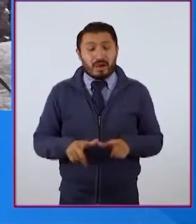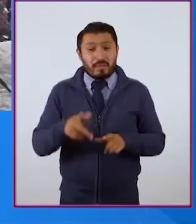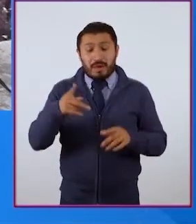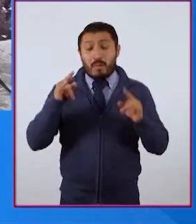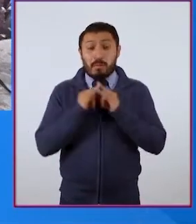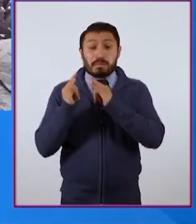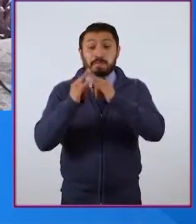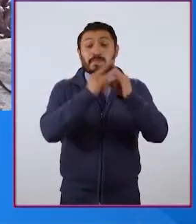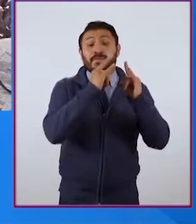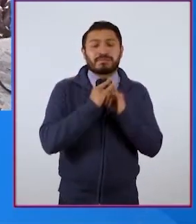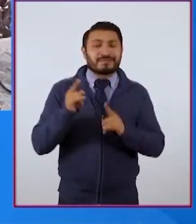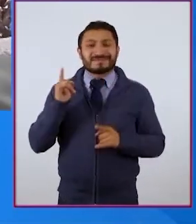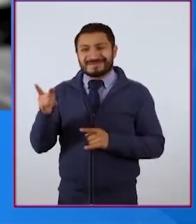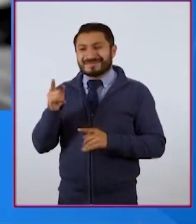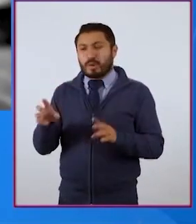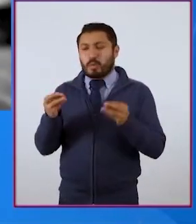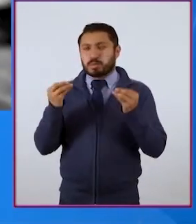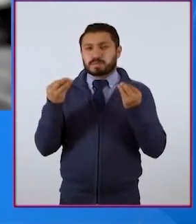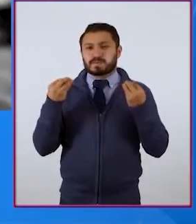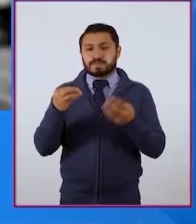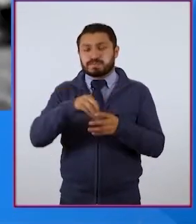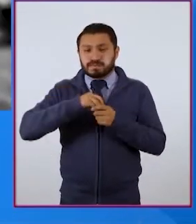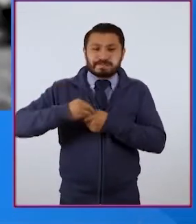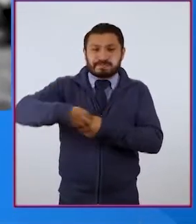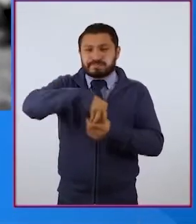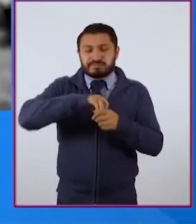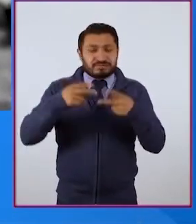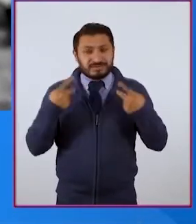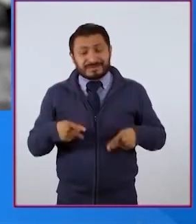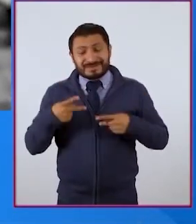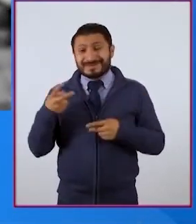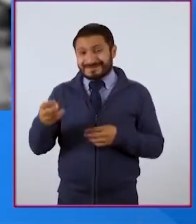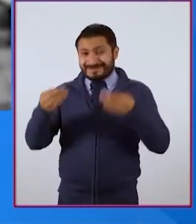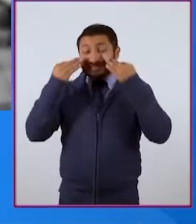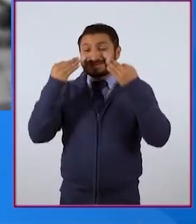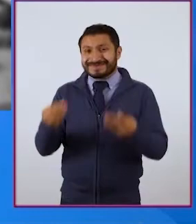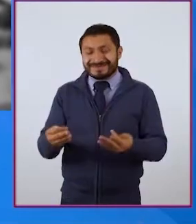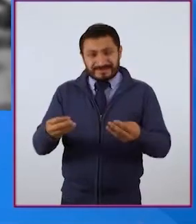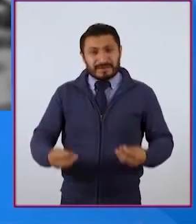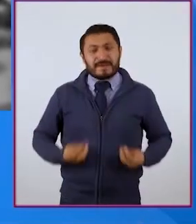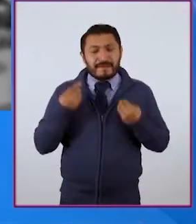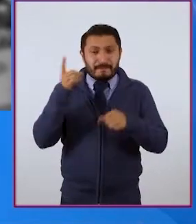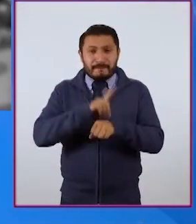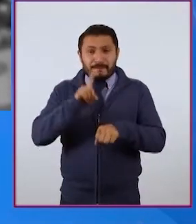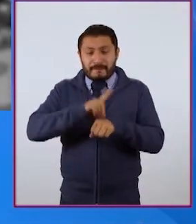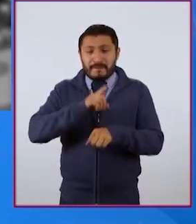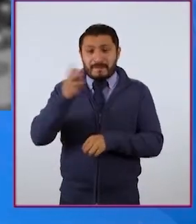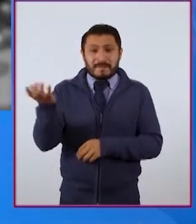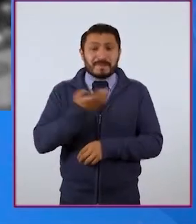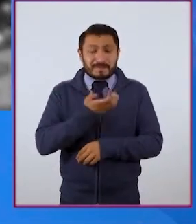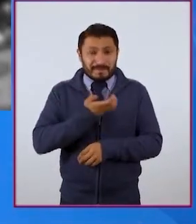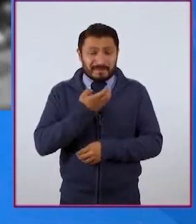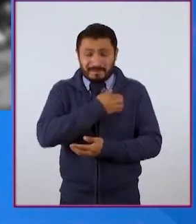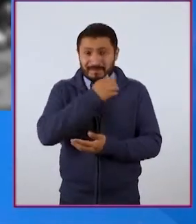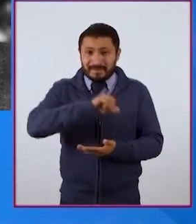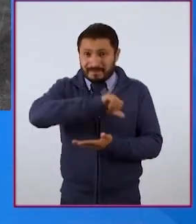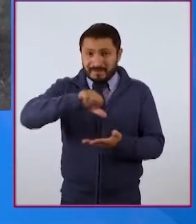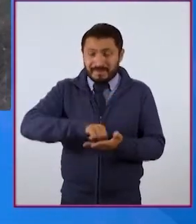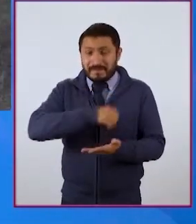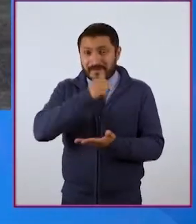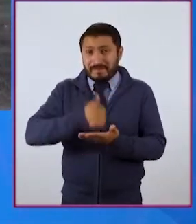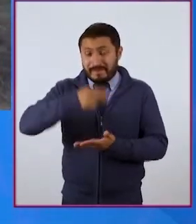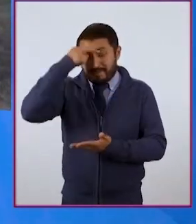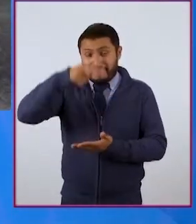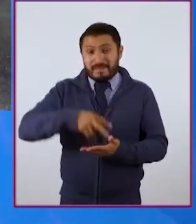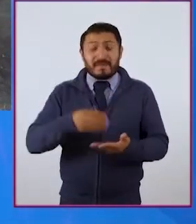Esa densidad visual refleja la saturación en la vida cotidiana del centro de la Ciudad de México. Ahora